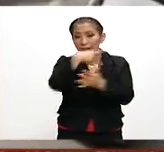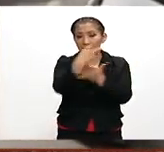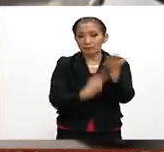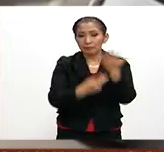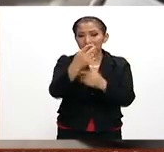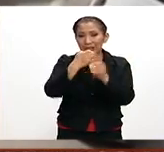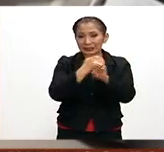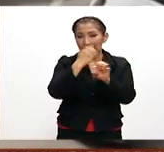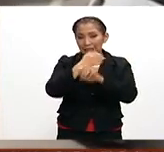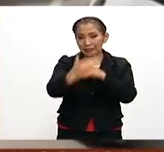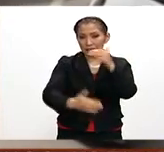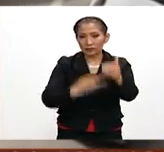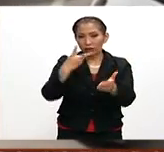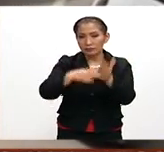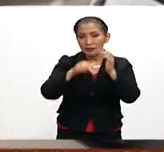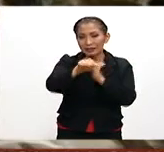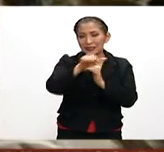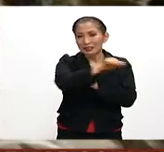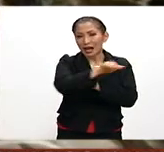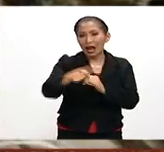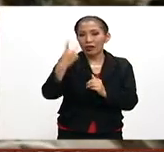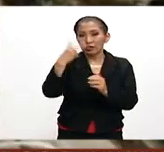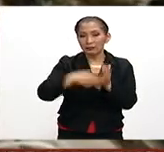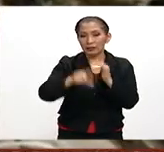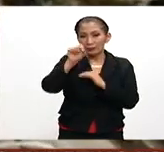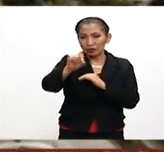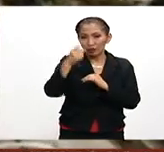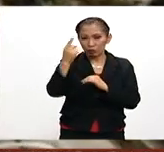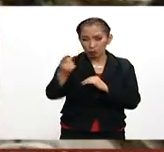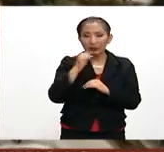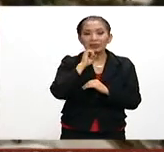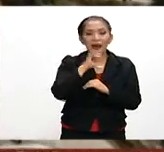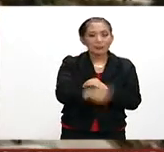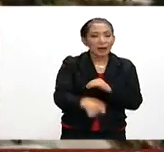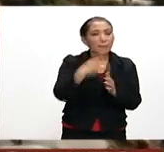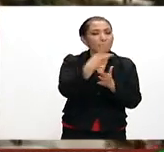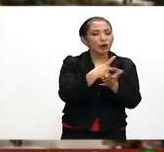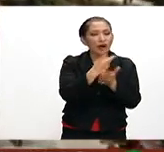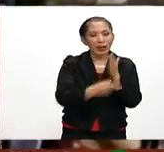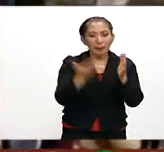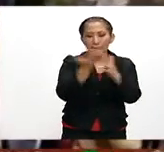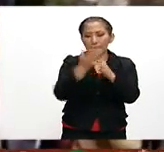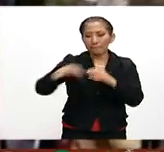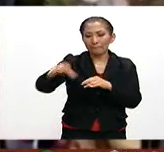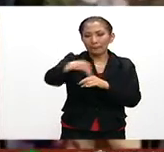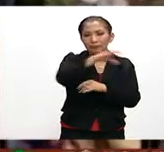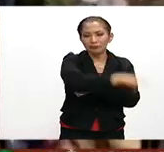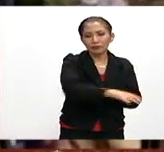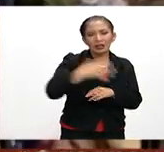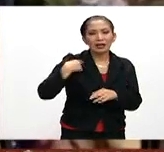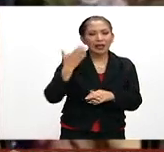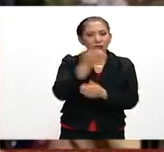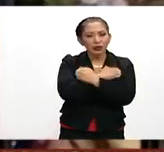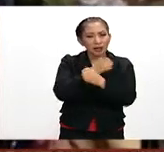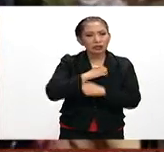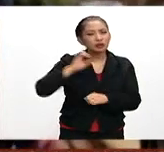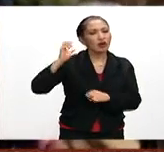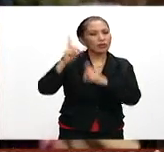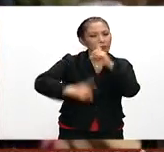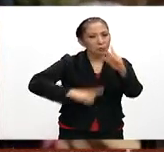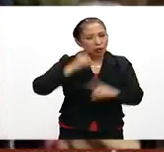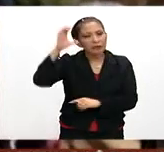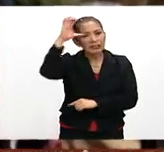Estatal de Desarrollo 2016-2021, así como el Programa Sectorial de Educación, Ciencia, Tecnología, Deporte y